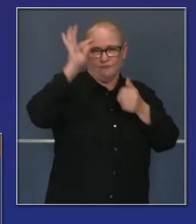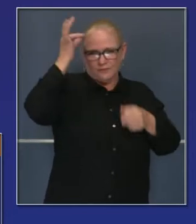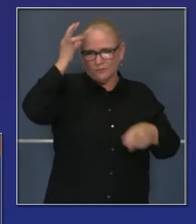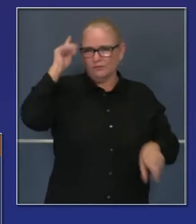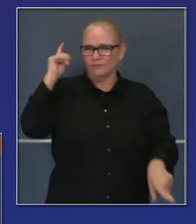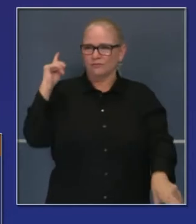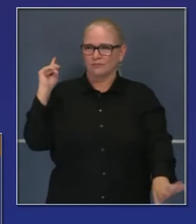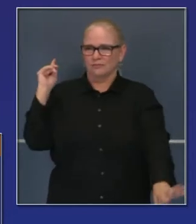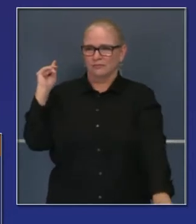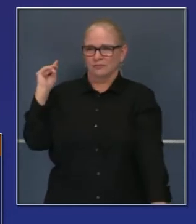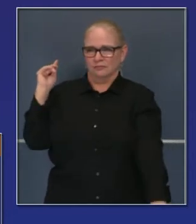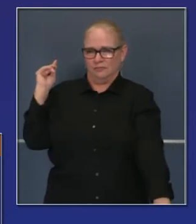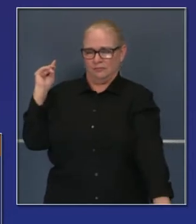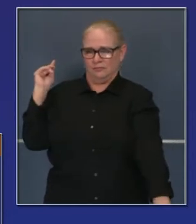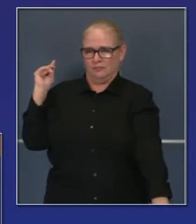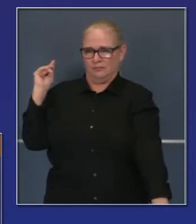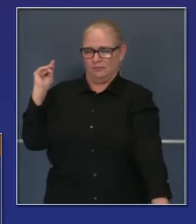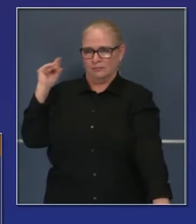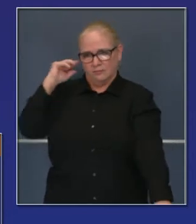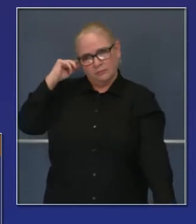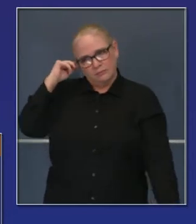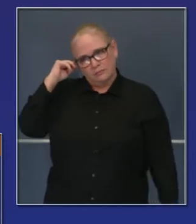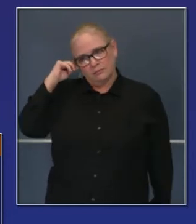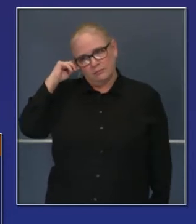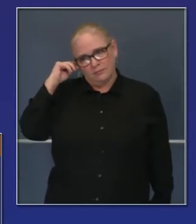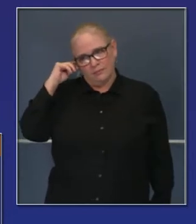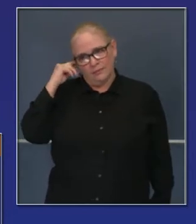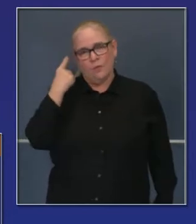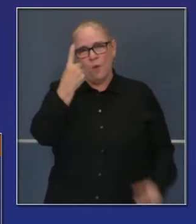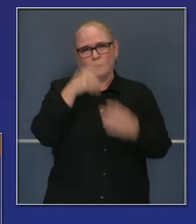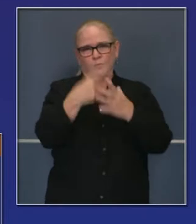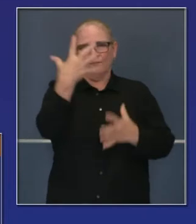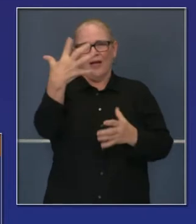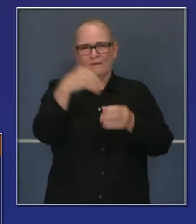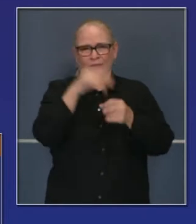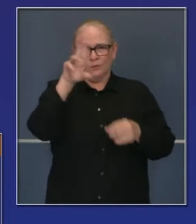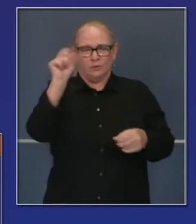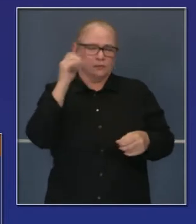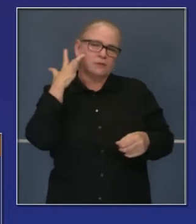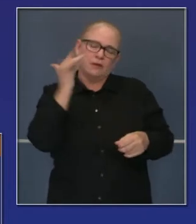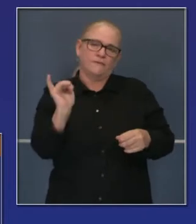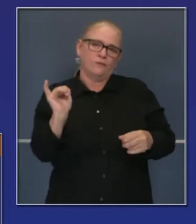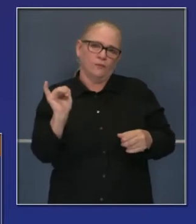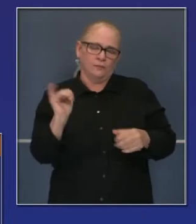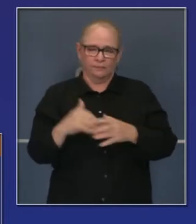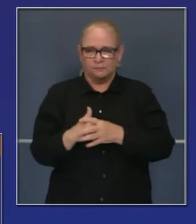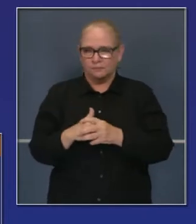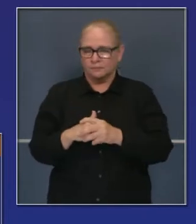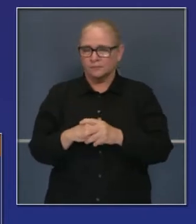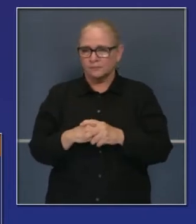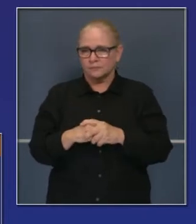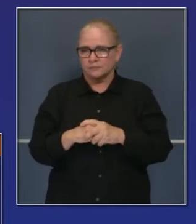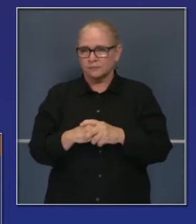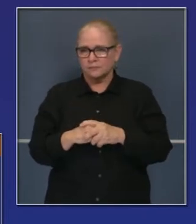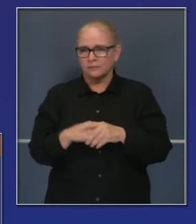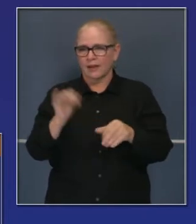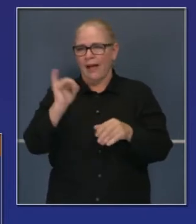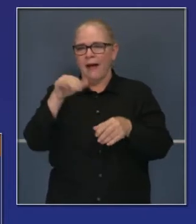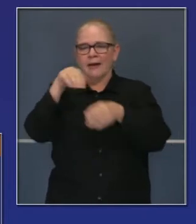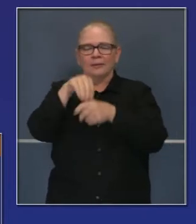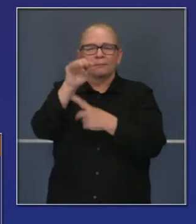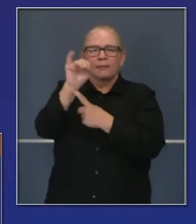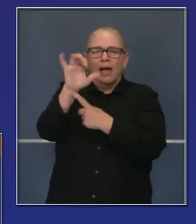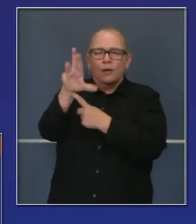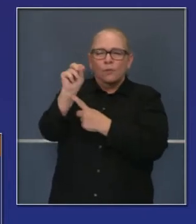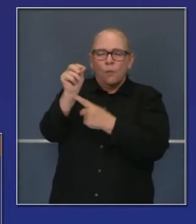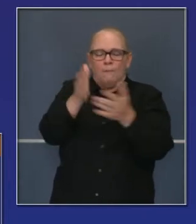federal, con cinco jurisdicciones, California es una de las cinco jurisdicciones en los Estados Unidos que ha estado haciendo lo que llamamos internamente micro